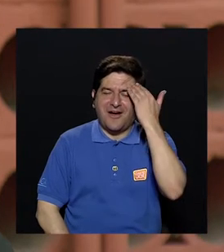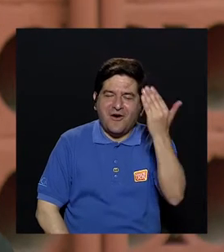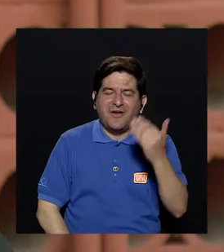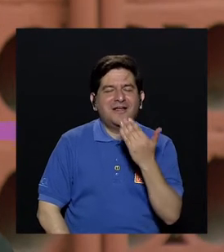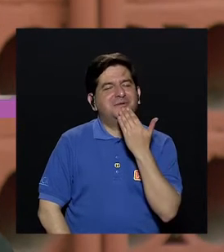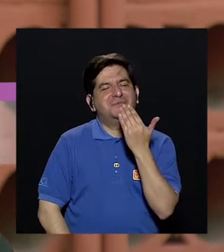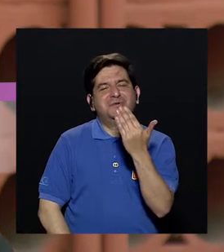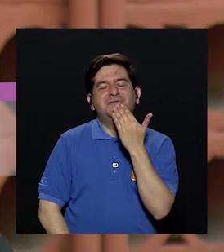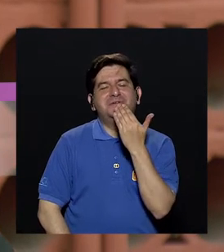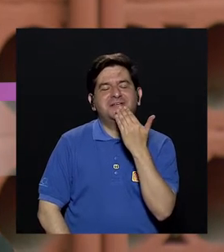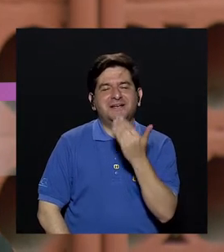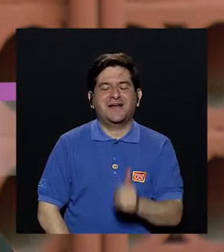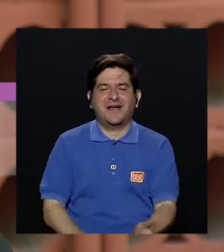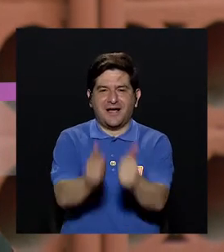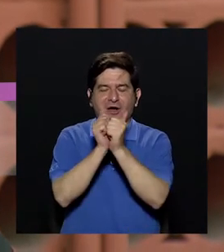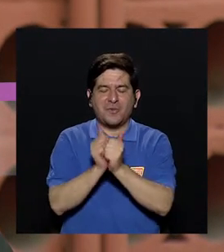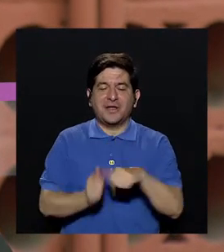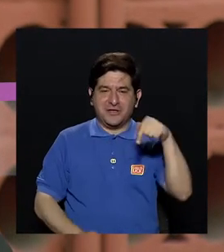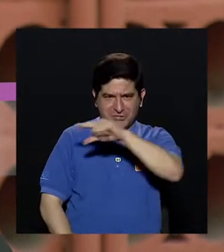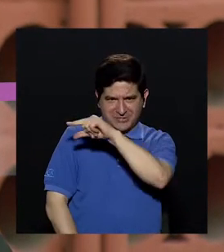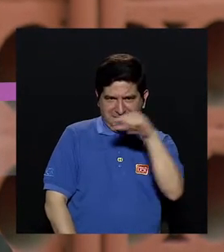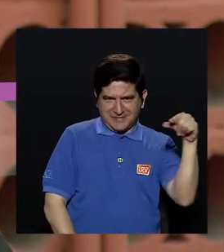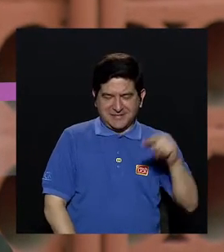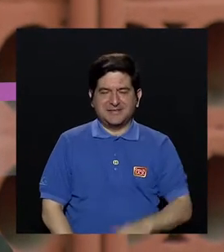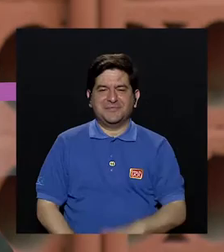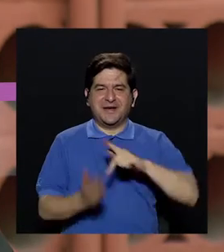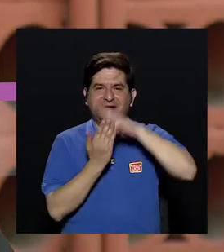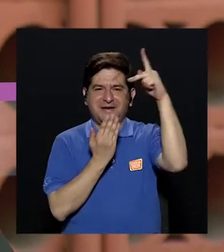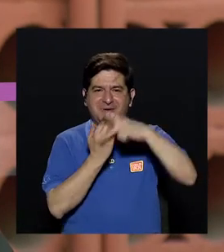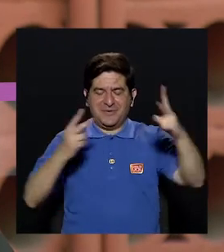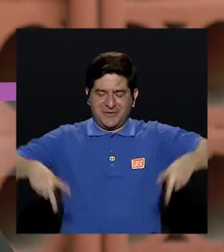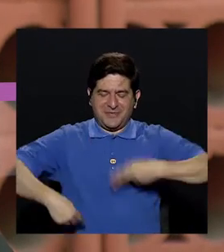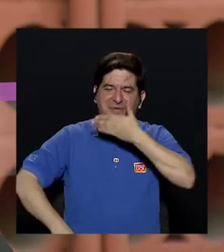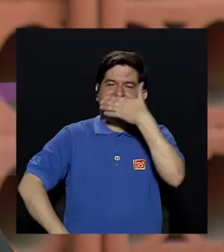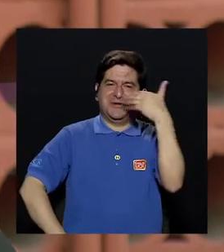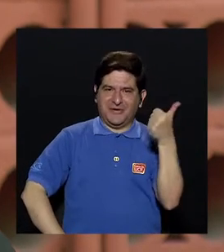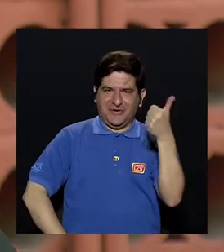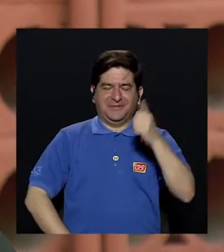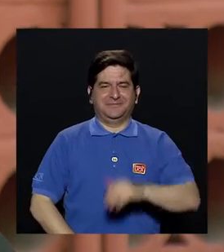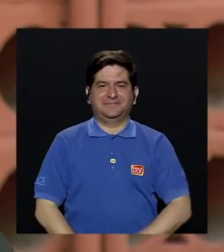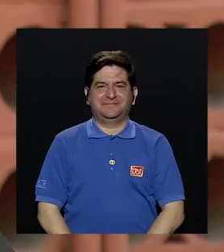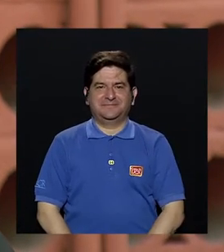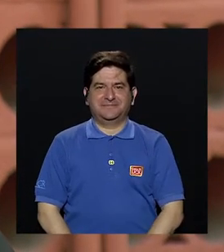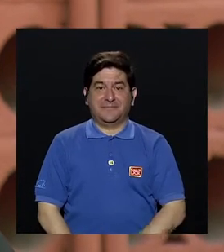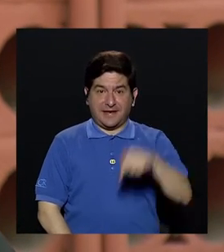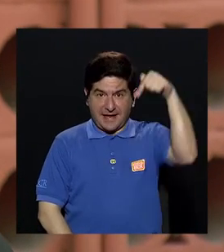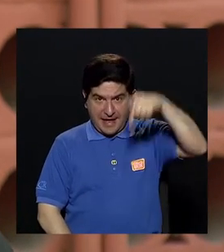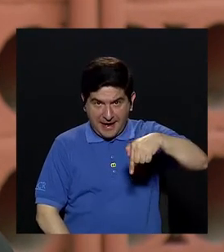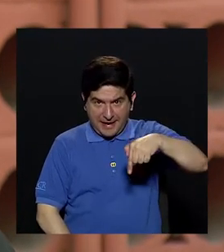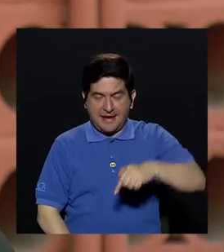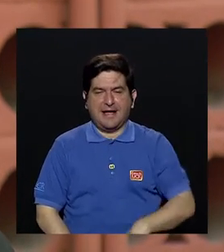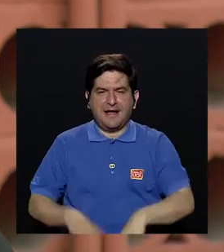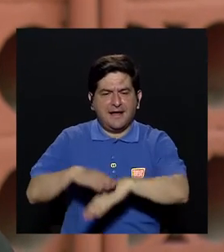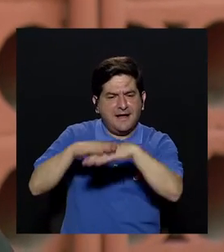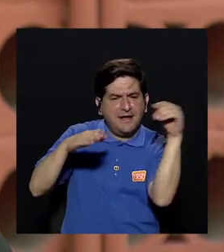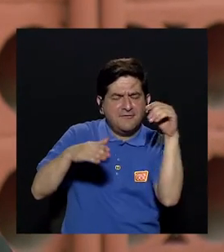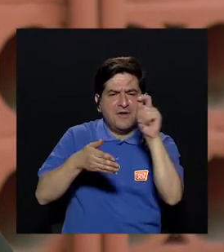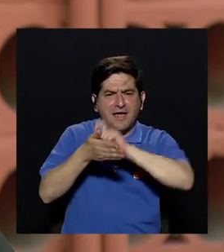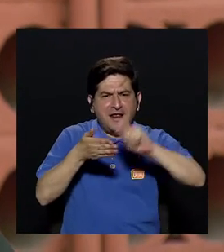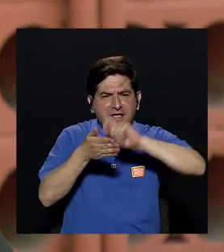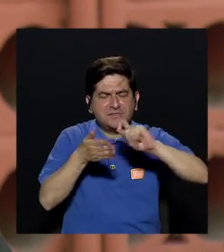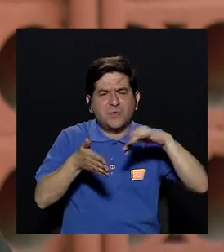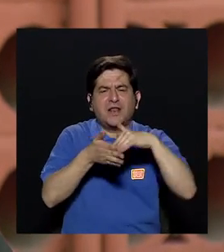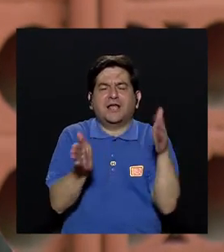Hola, ¿qué tal? Daniel, muchísimas gracias por acompañarnos una semana más a su telerevista Vivir Mejor. Acá, el día de hoy, desde las